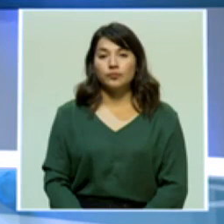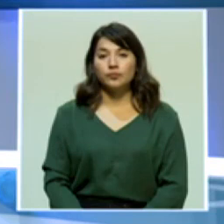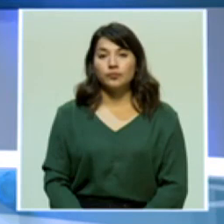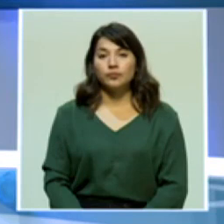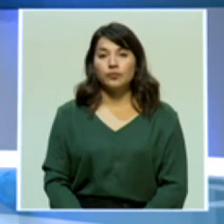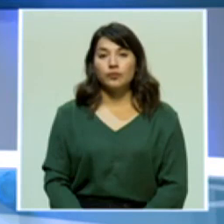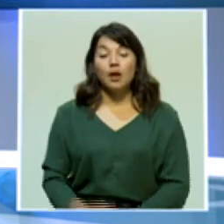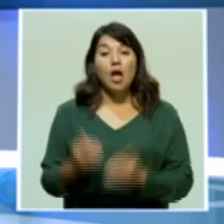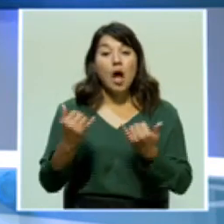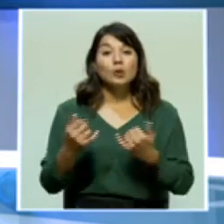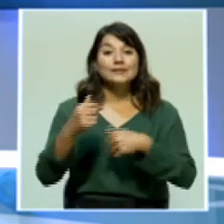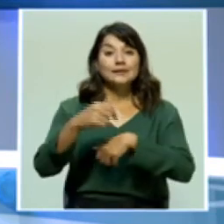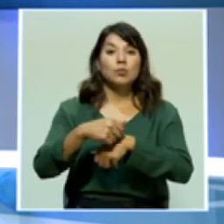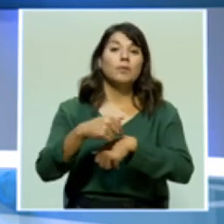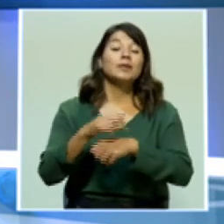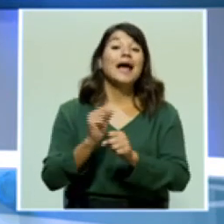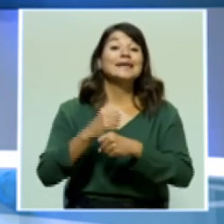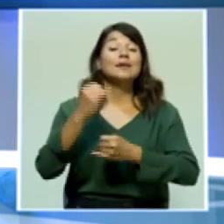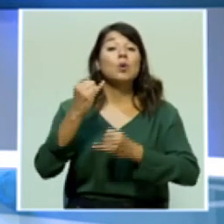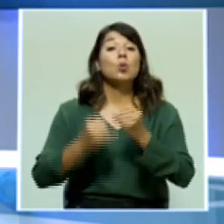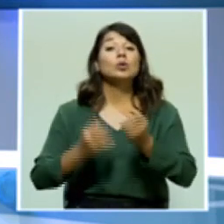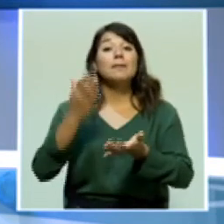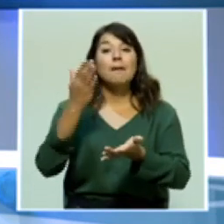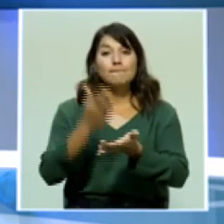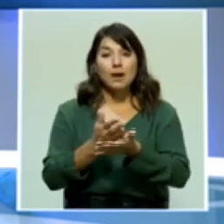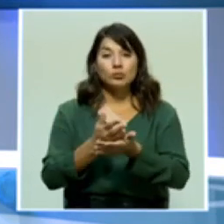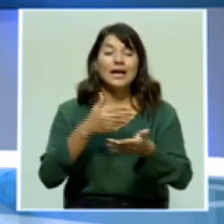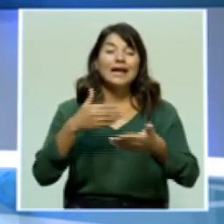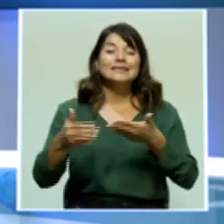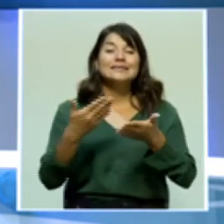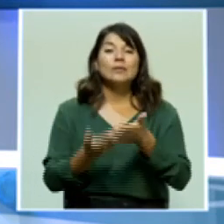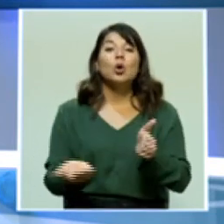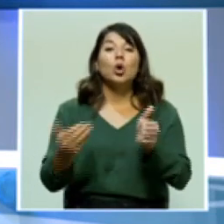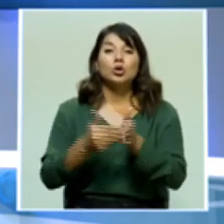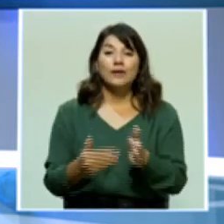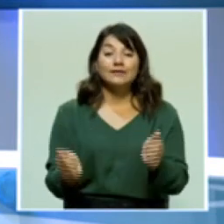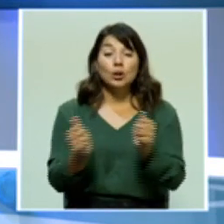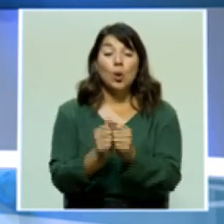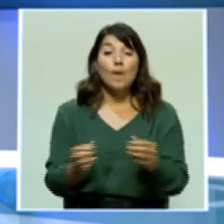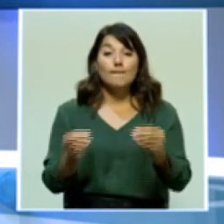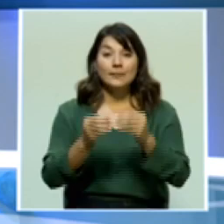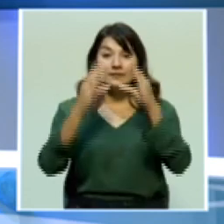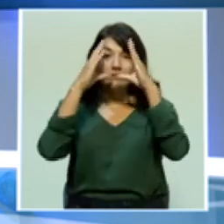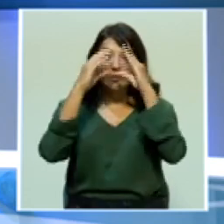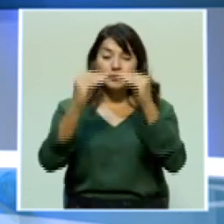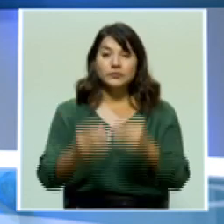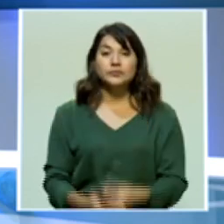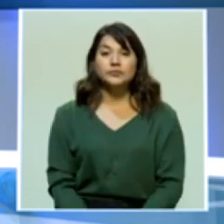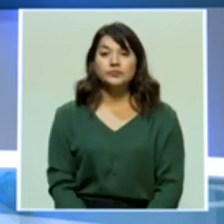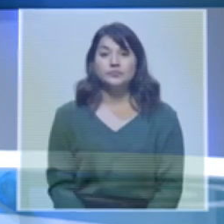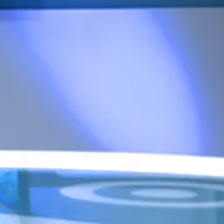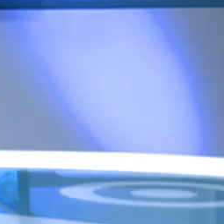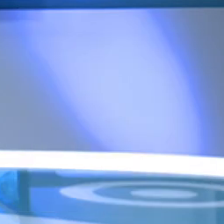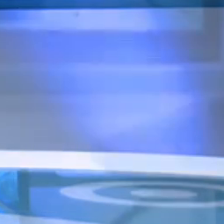En este momento vamos a hacer la última pausa y enseguida regresamos con más información. de